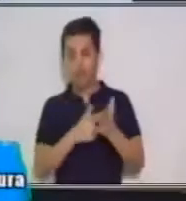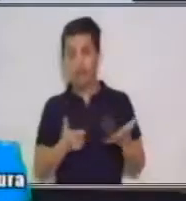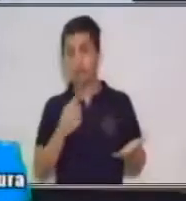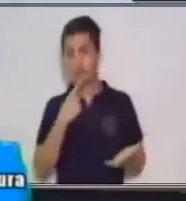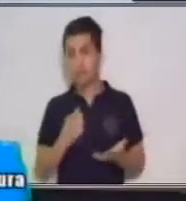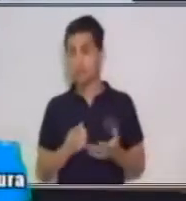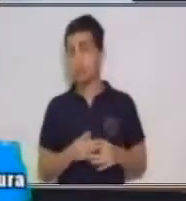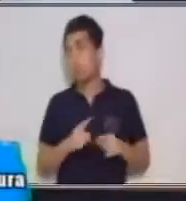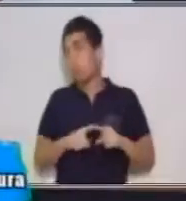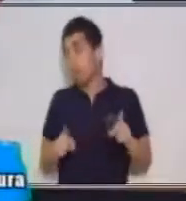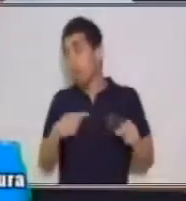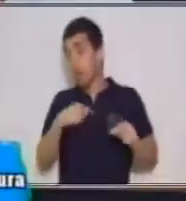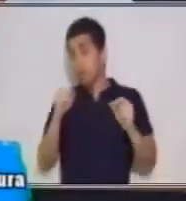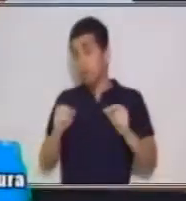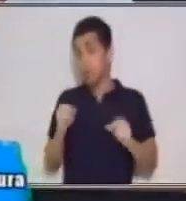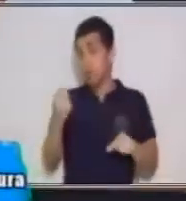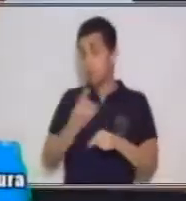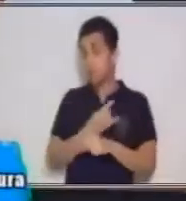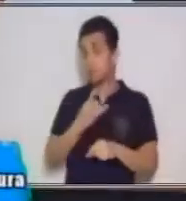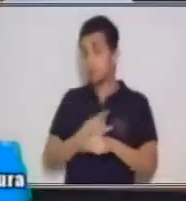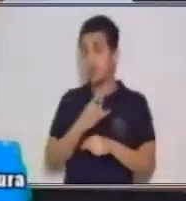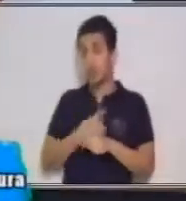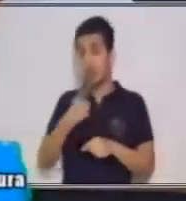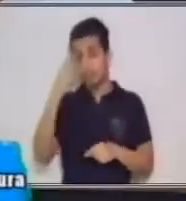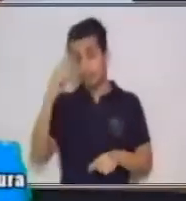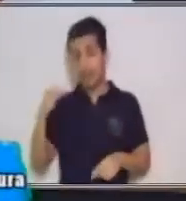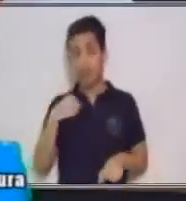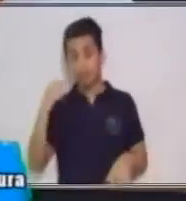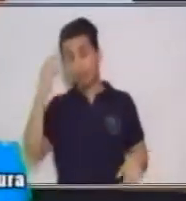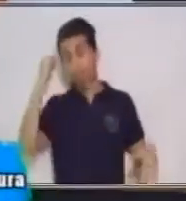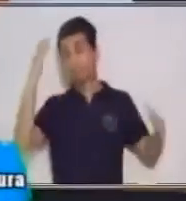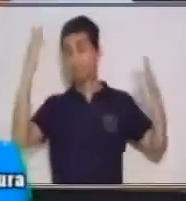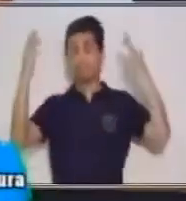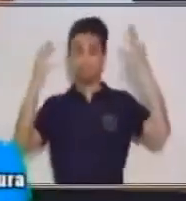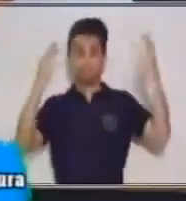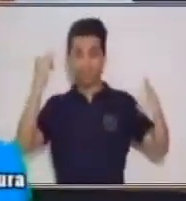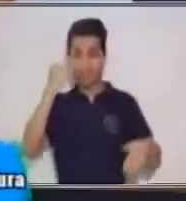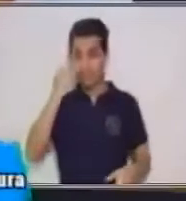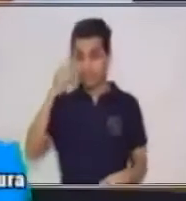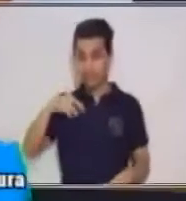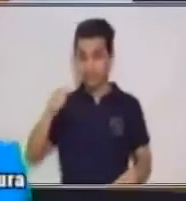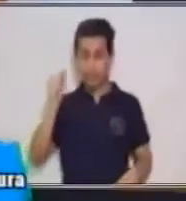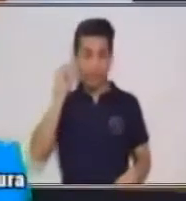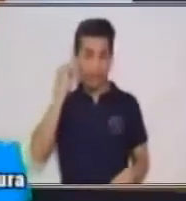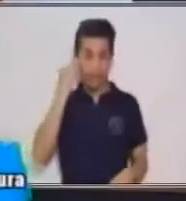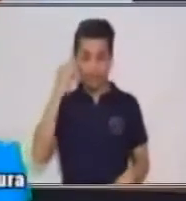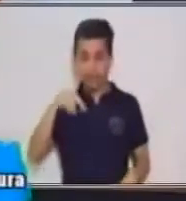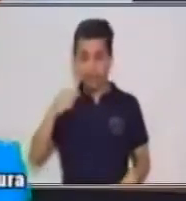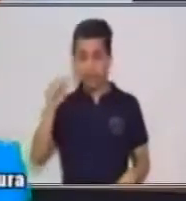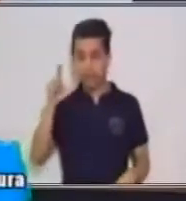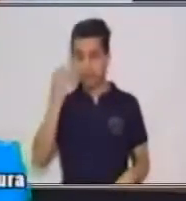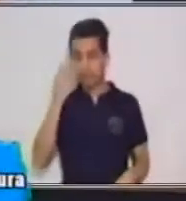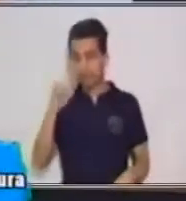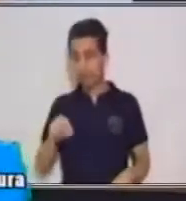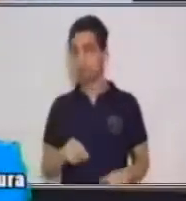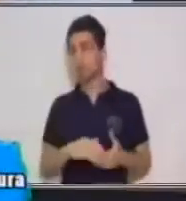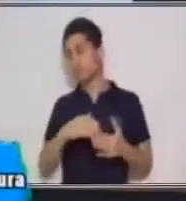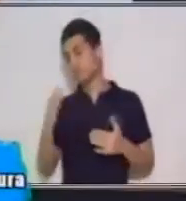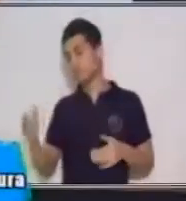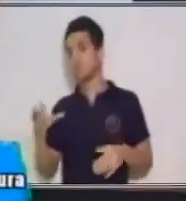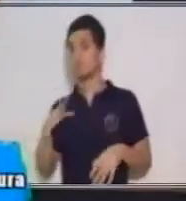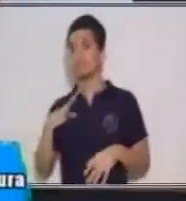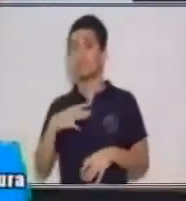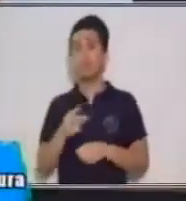pero sí lo puedo utilizar para la imaginación. Seguidamente tenemos el monitoreo.